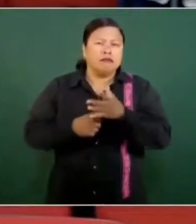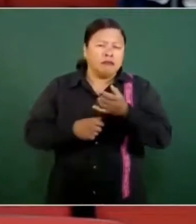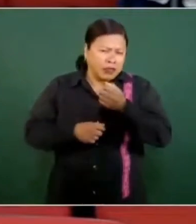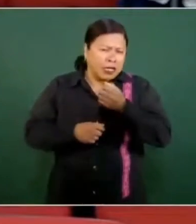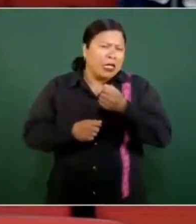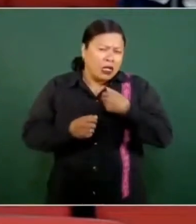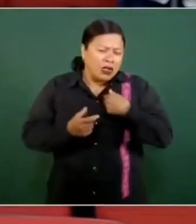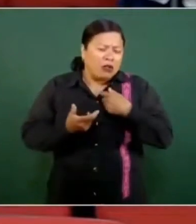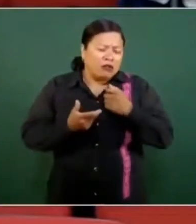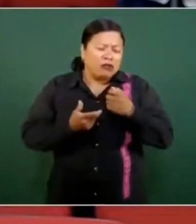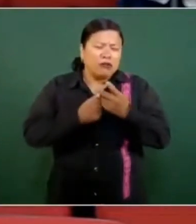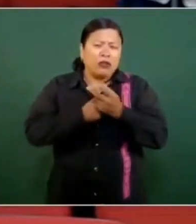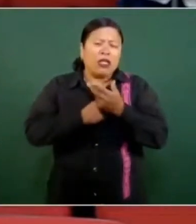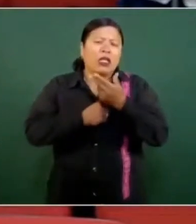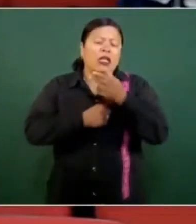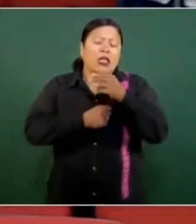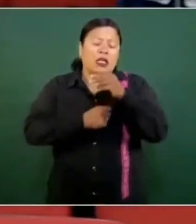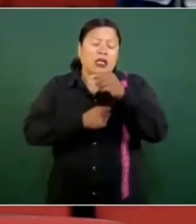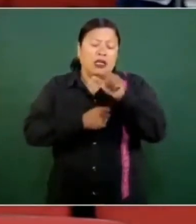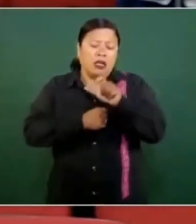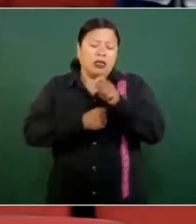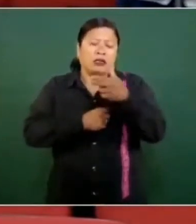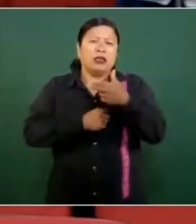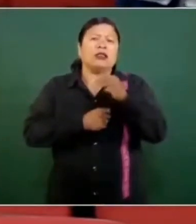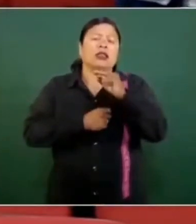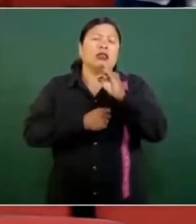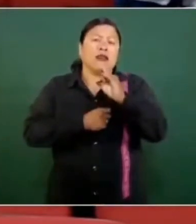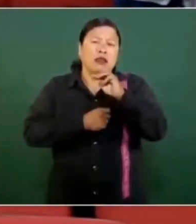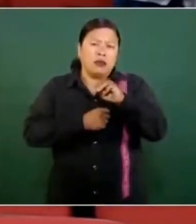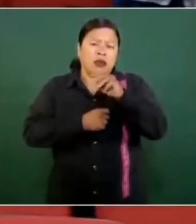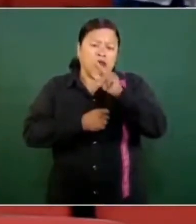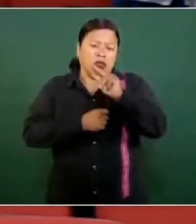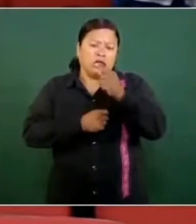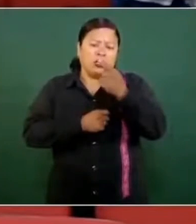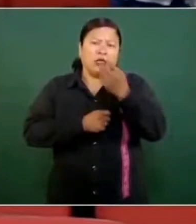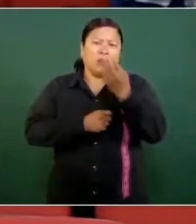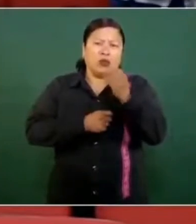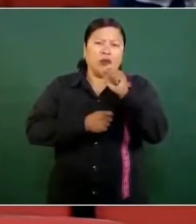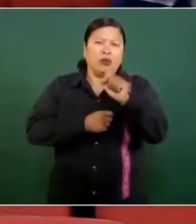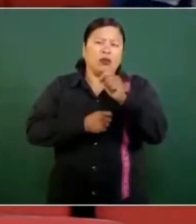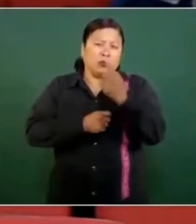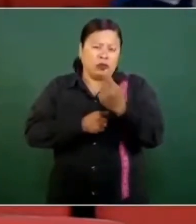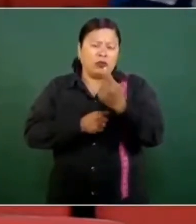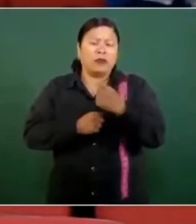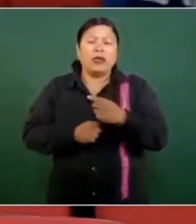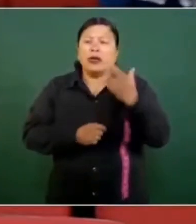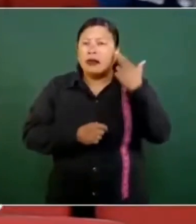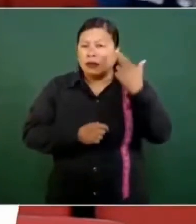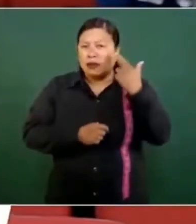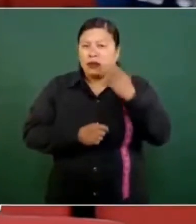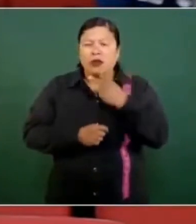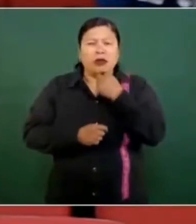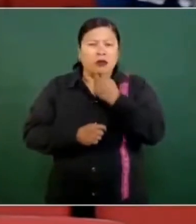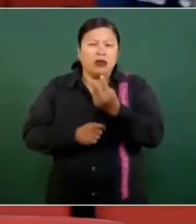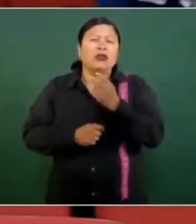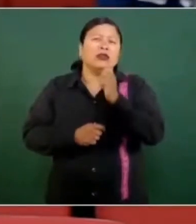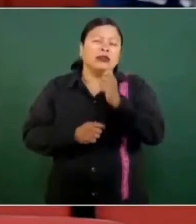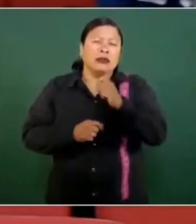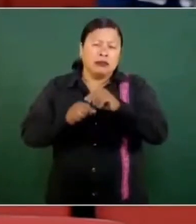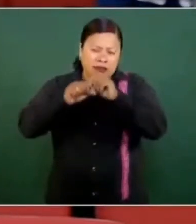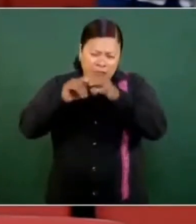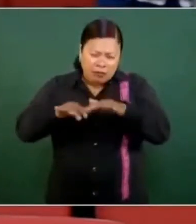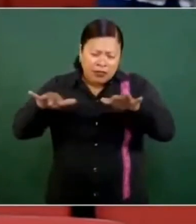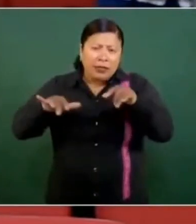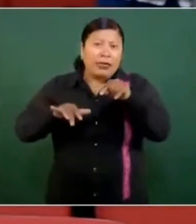colaboradora de XHIKE FM 89.1 MHz, radioactiva La Voz del Mar. Somos una